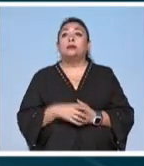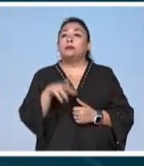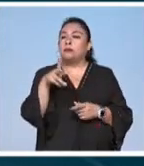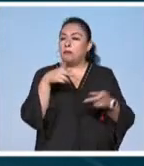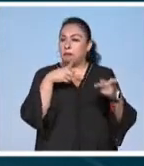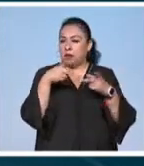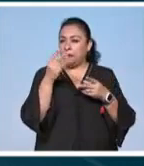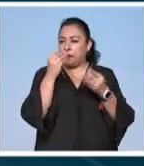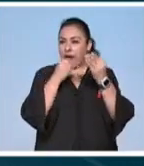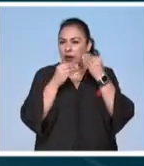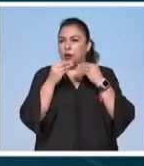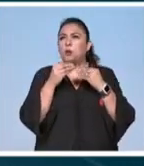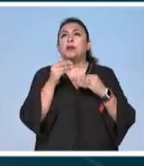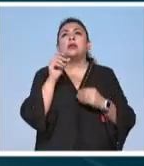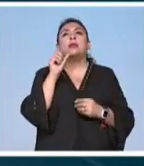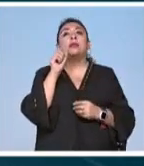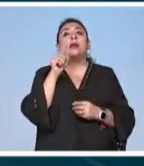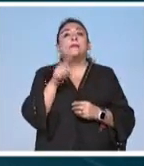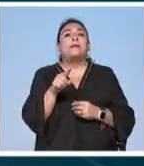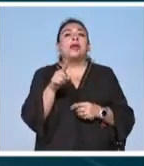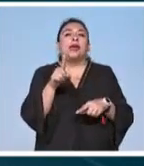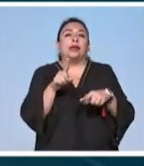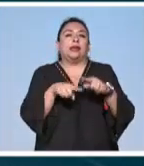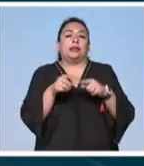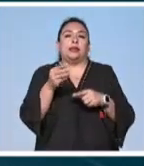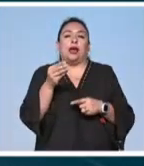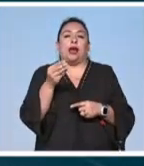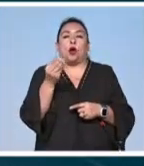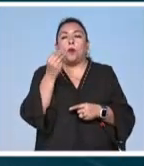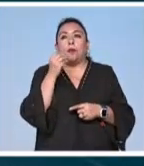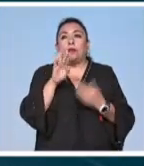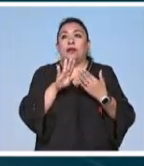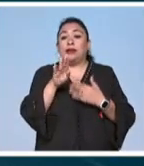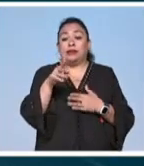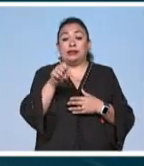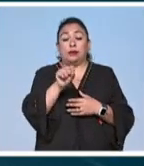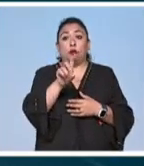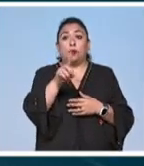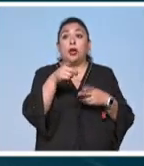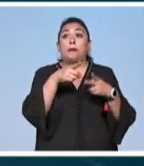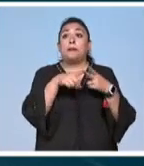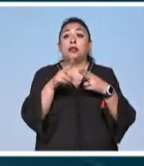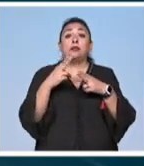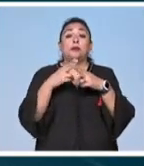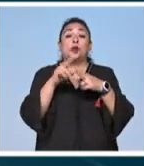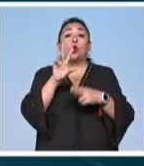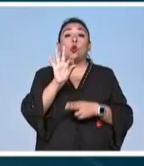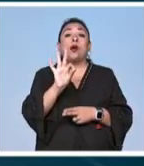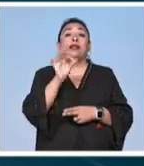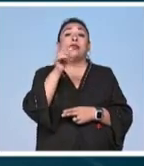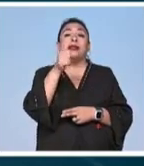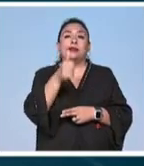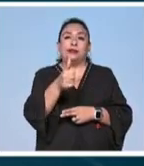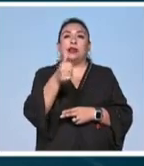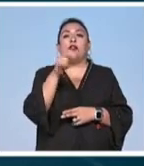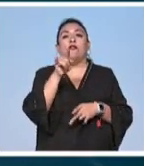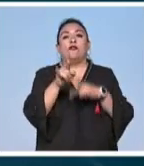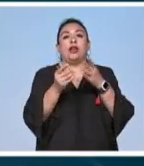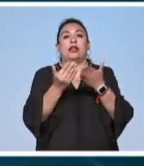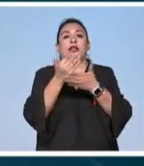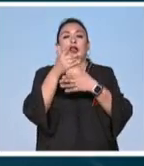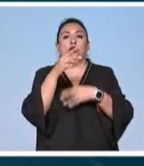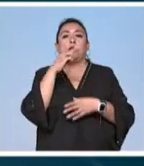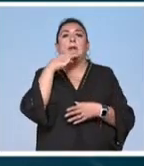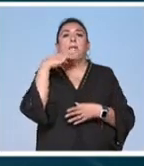prepara tu apetito y por qué no tu antiácido favorito ya que este fin de semana comienza la edición 46 de la feria nacional del mole en la